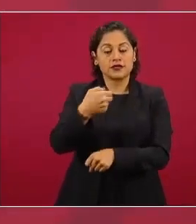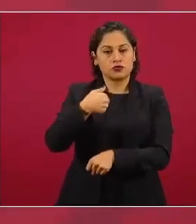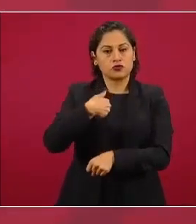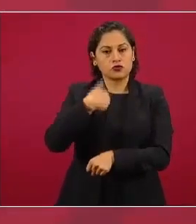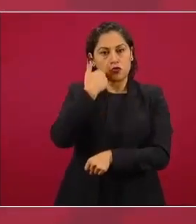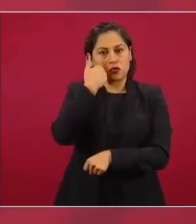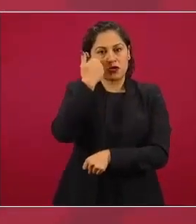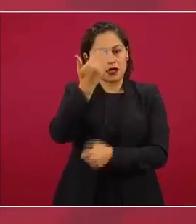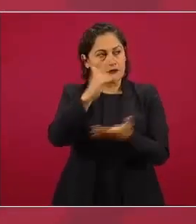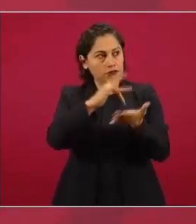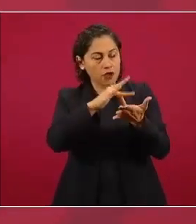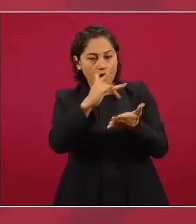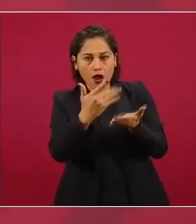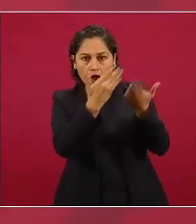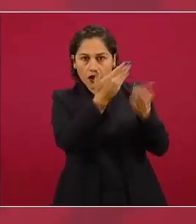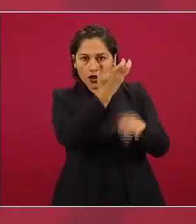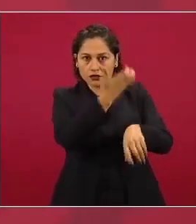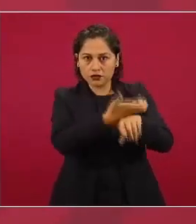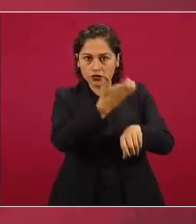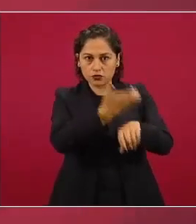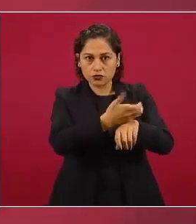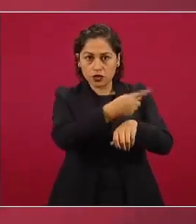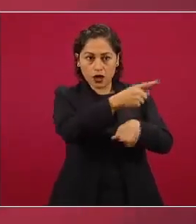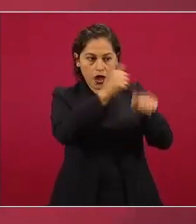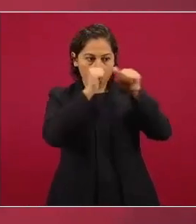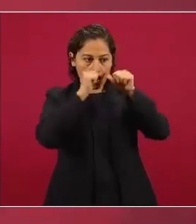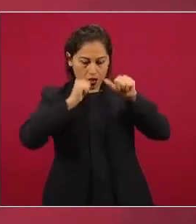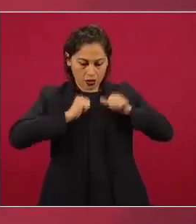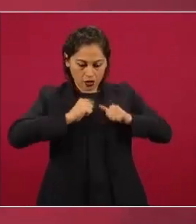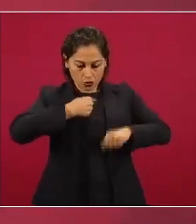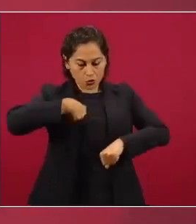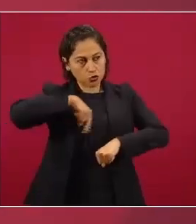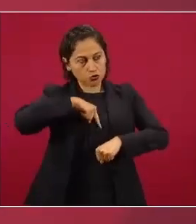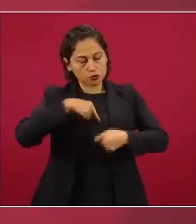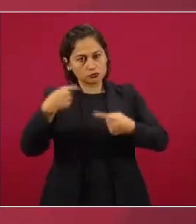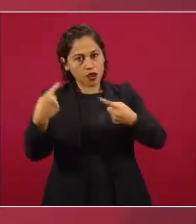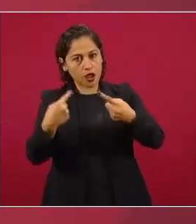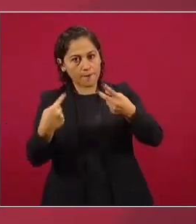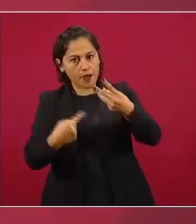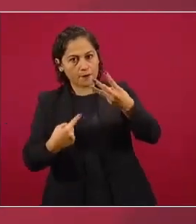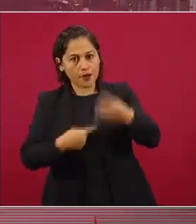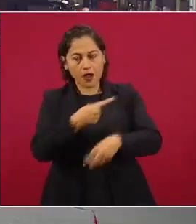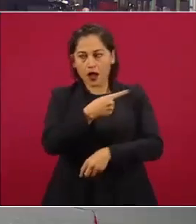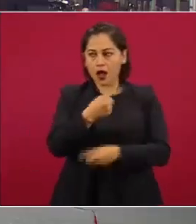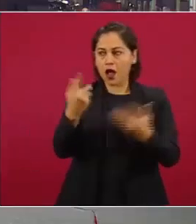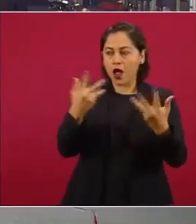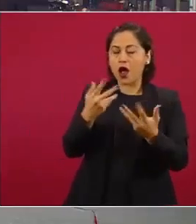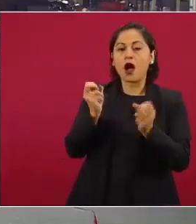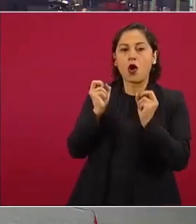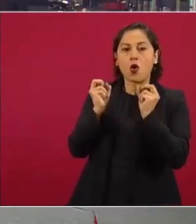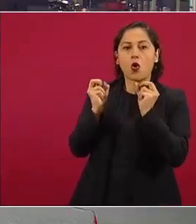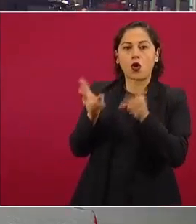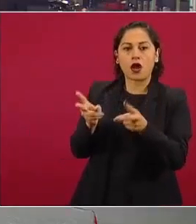este caso escuchar nuestro planteamiento y rectificar no